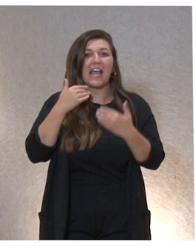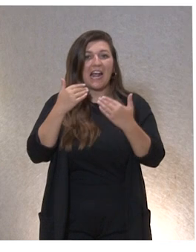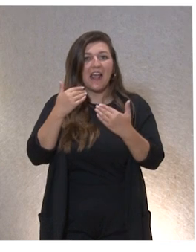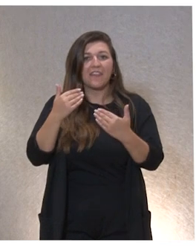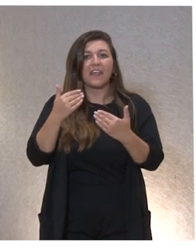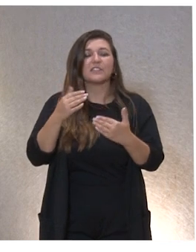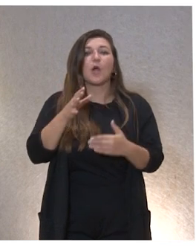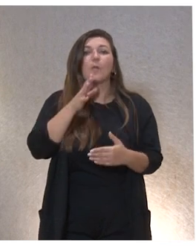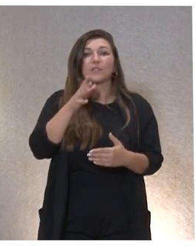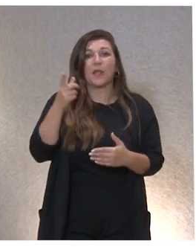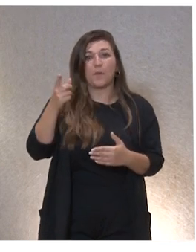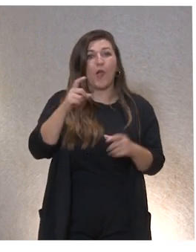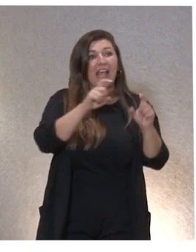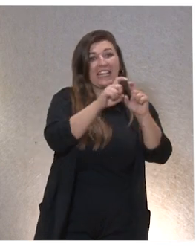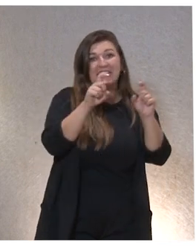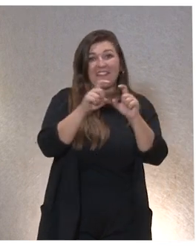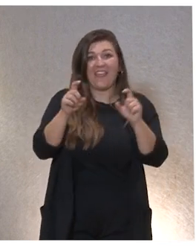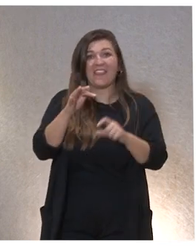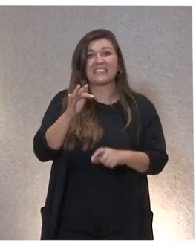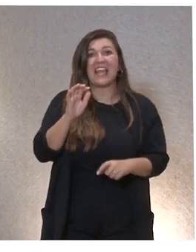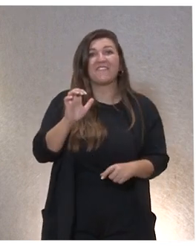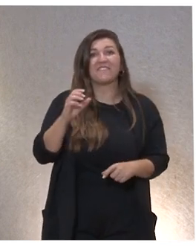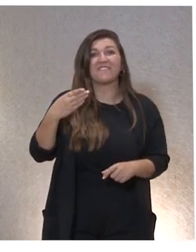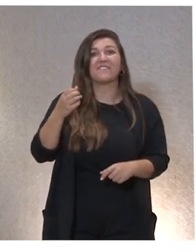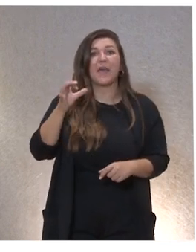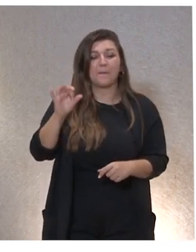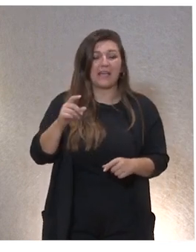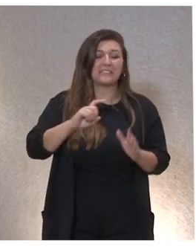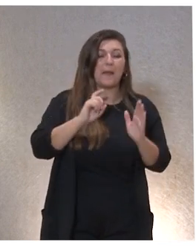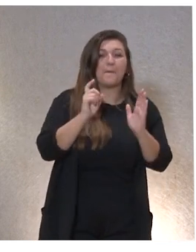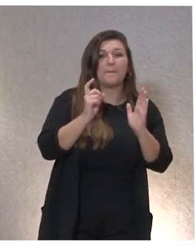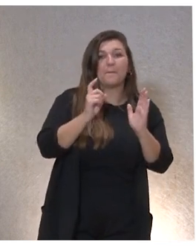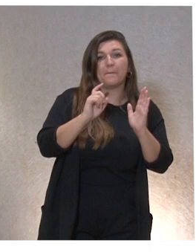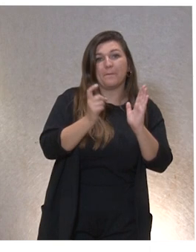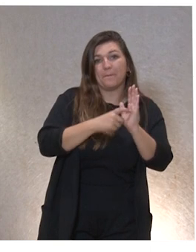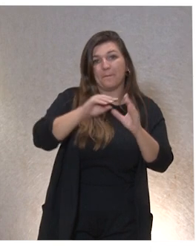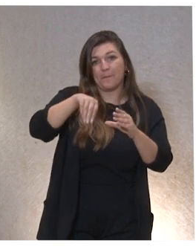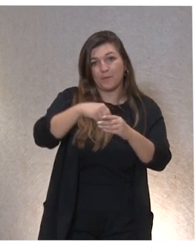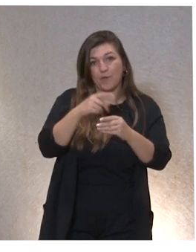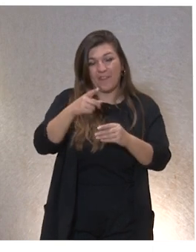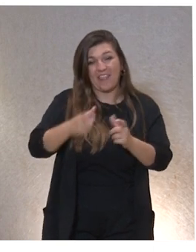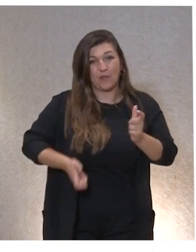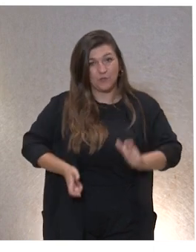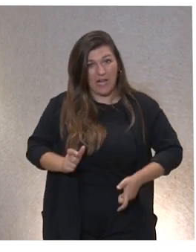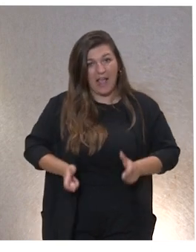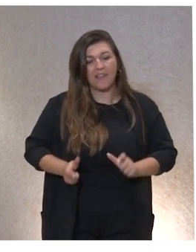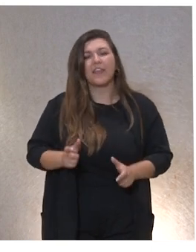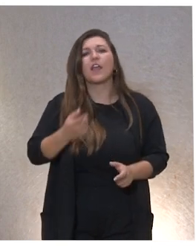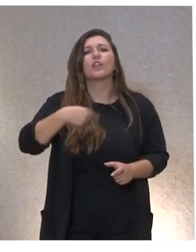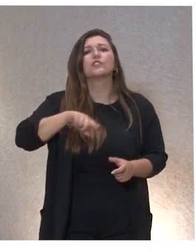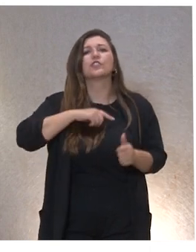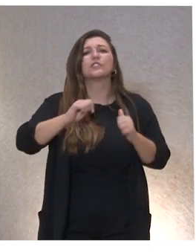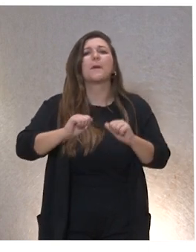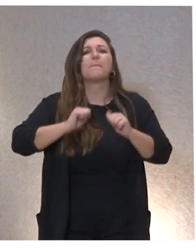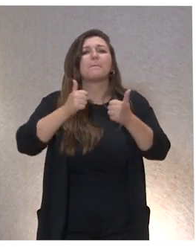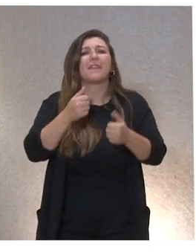con el resto de entidades de FEAPS, de Plena Inclusión SCAVI, nos embarcamos en empezar a trabajar